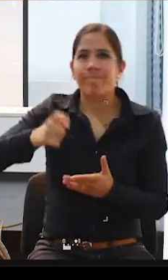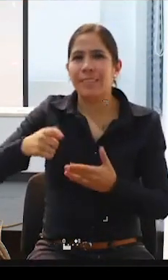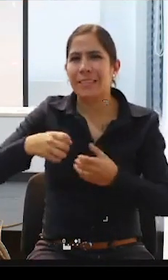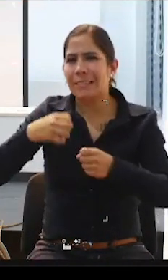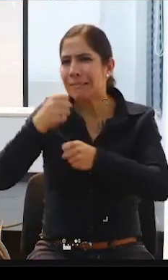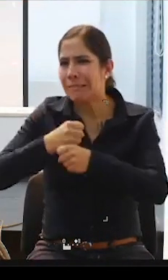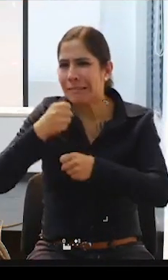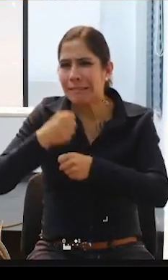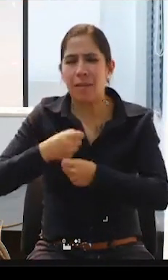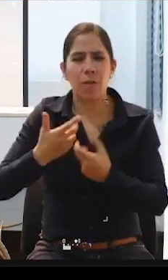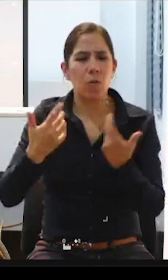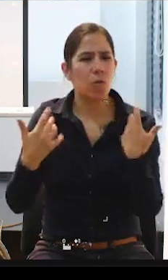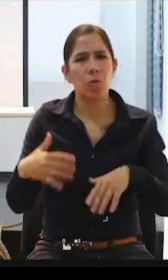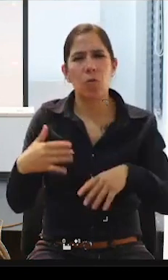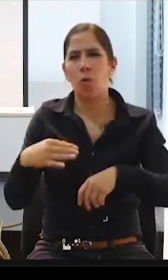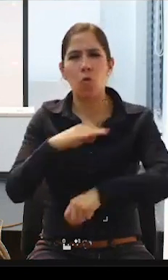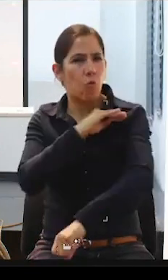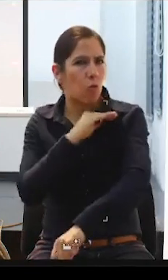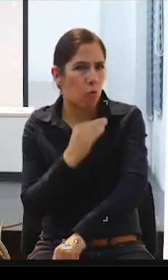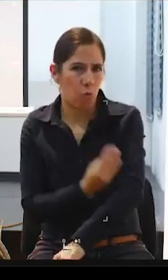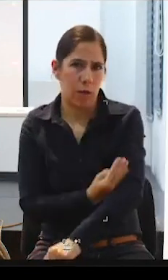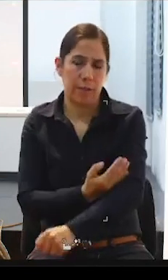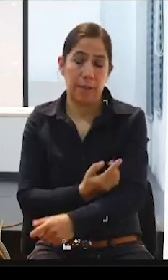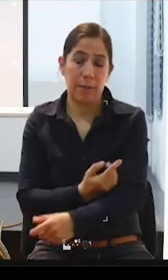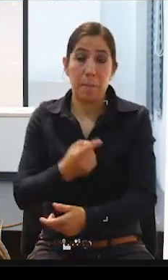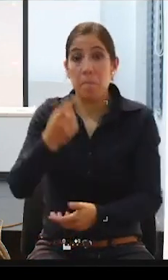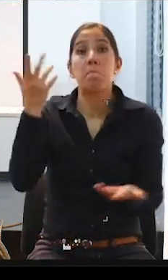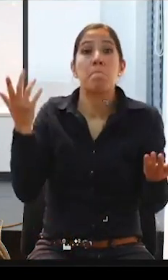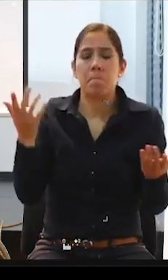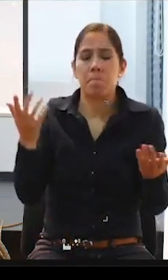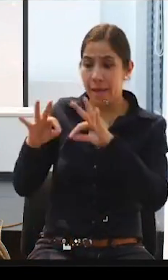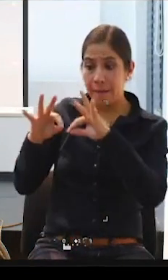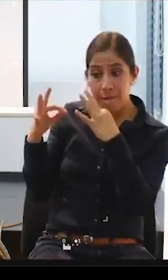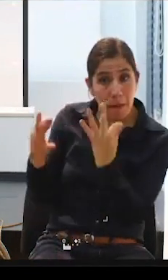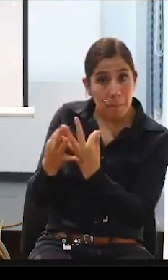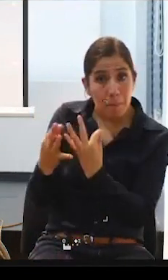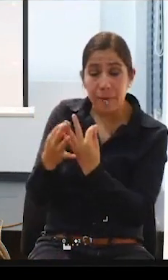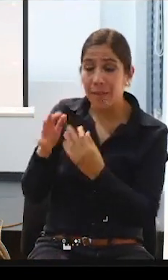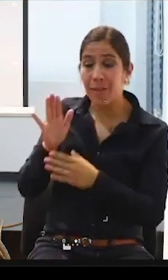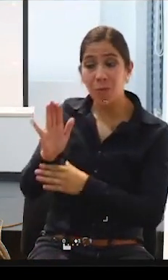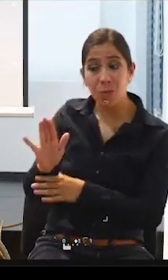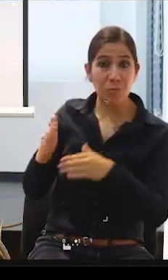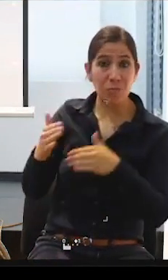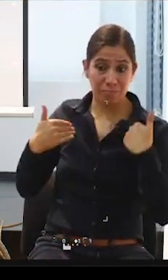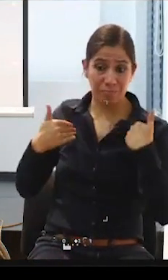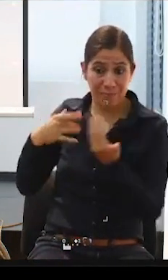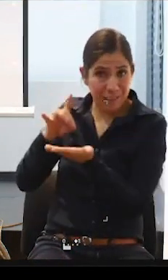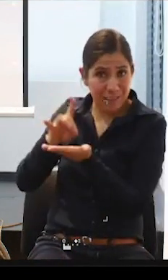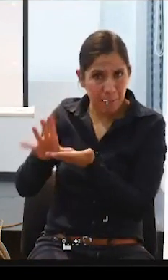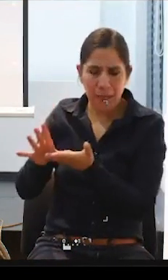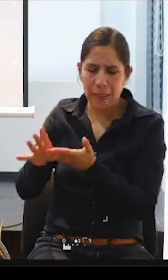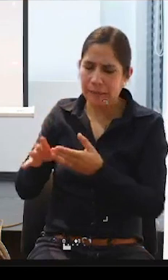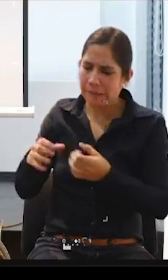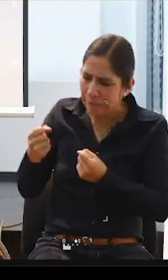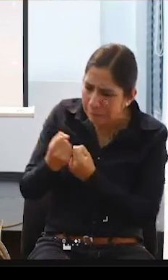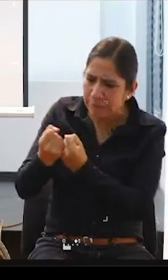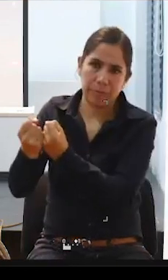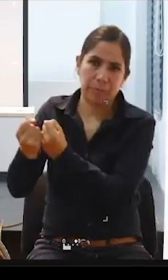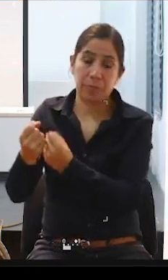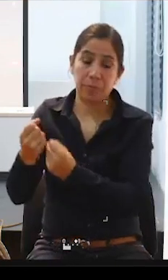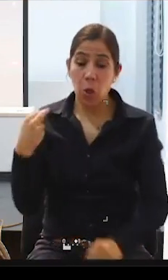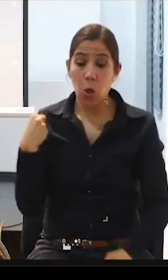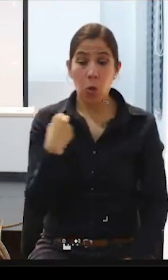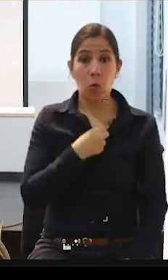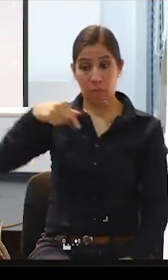¿verdad? De grupos de apoyo a los familiares en situación de discapacidad lo que nosotros hacemos también desde el Centro Mor fue invitarlos,